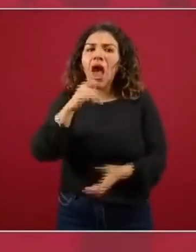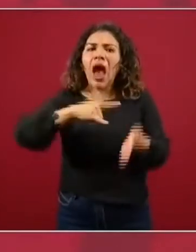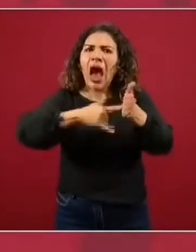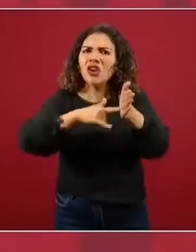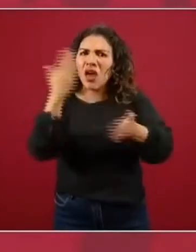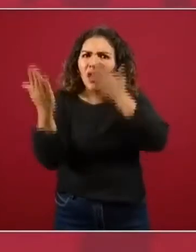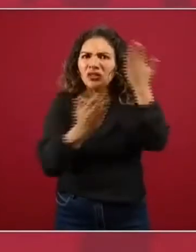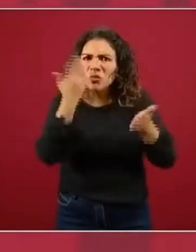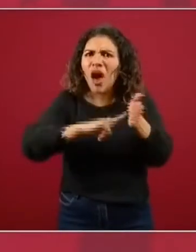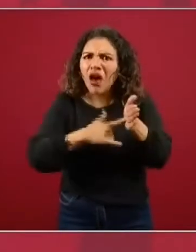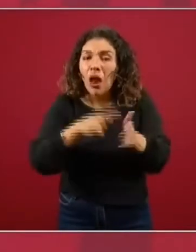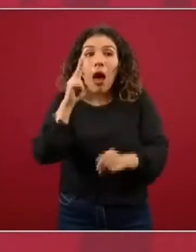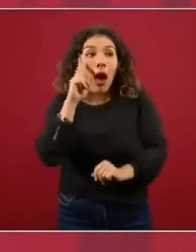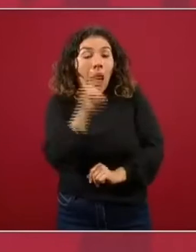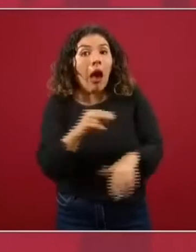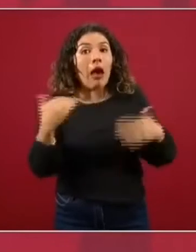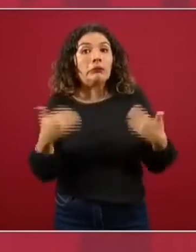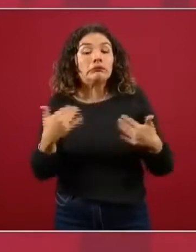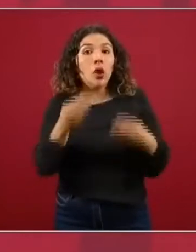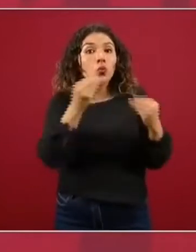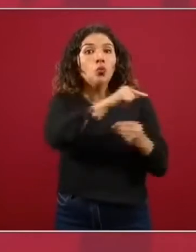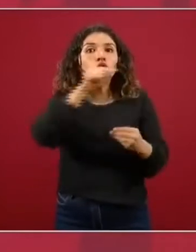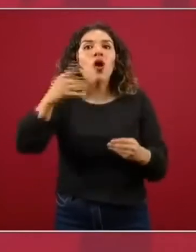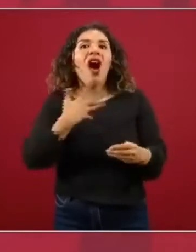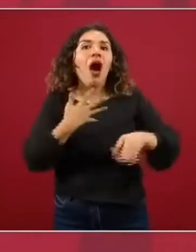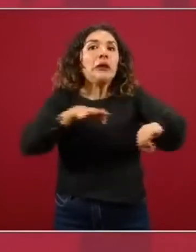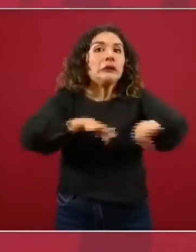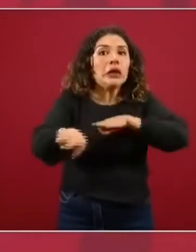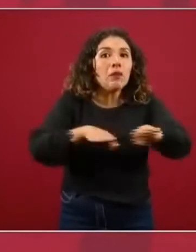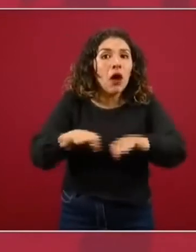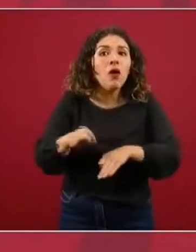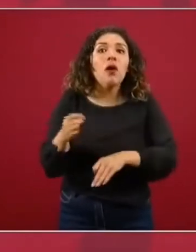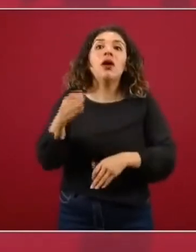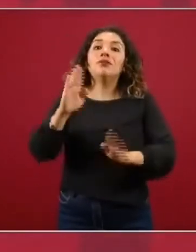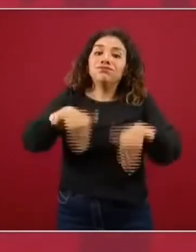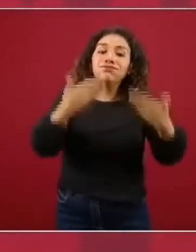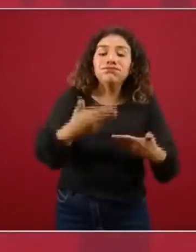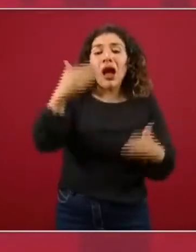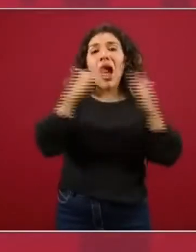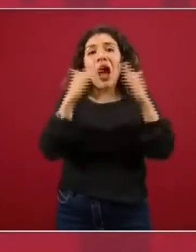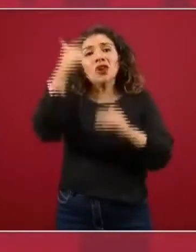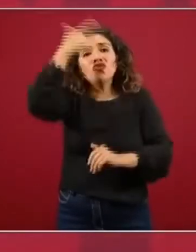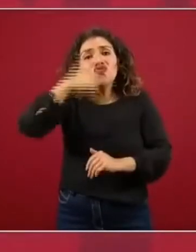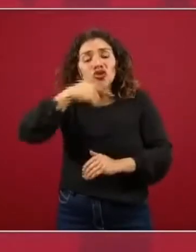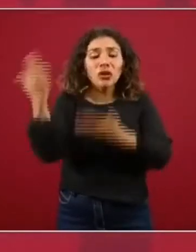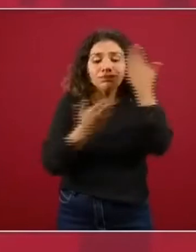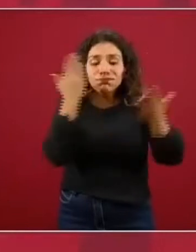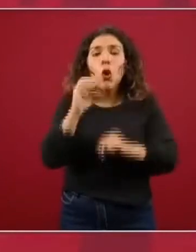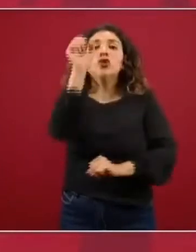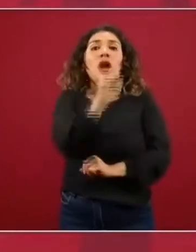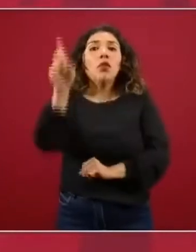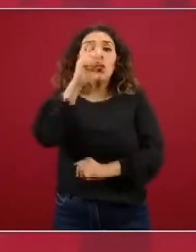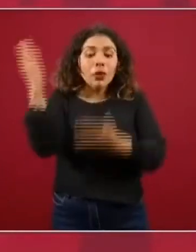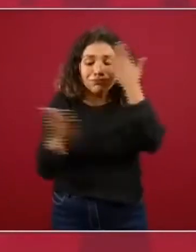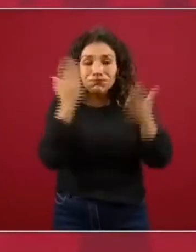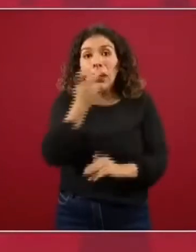estudian, se puede dar cuenta que muchos de ellos trabajan y llegan en la noche a estudiar, llegan los fines de semana a estudiar. Entonces, es gente que